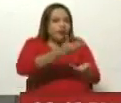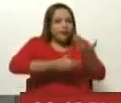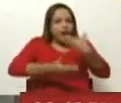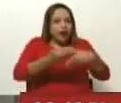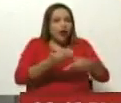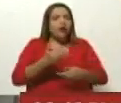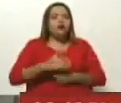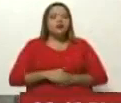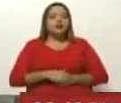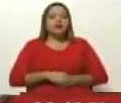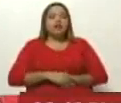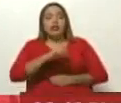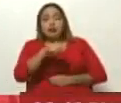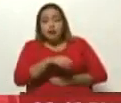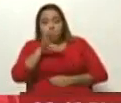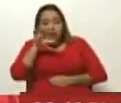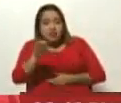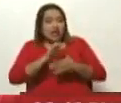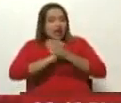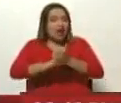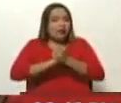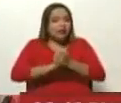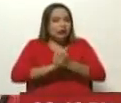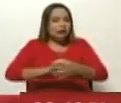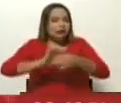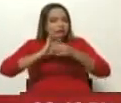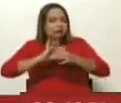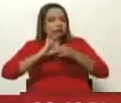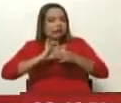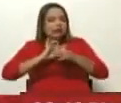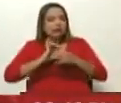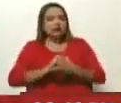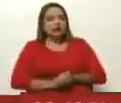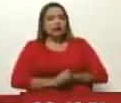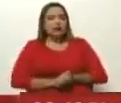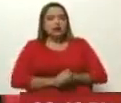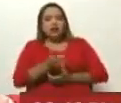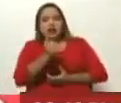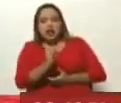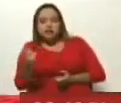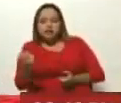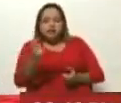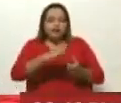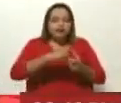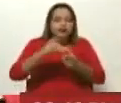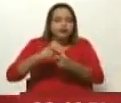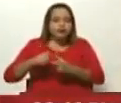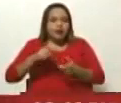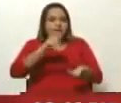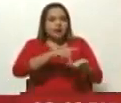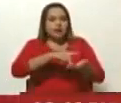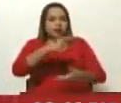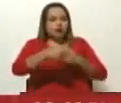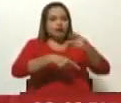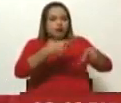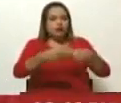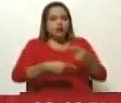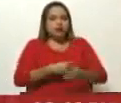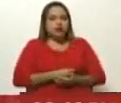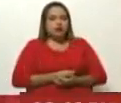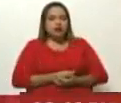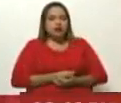Noruega, y con países amigos y aliados de las partes que se han ido sumando en todo el proceso. Y